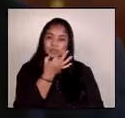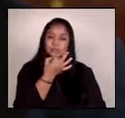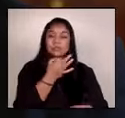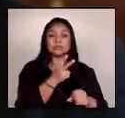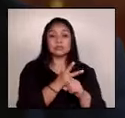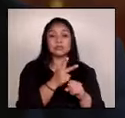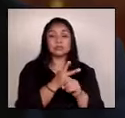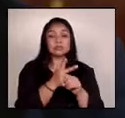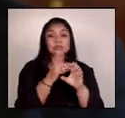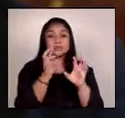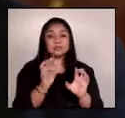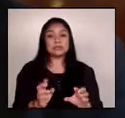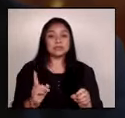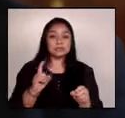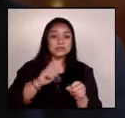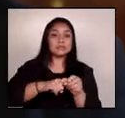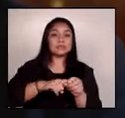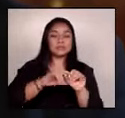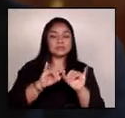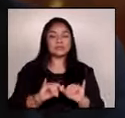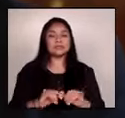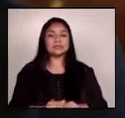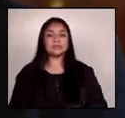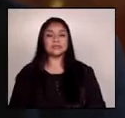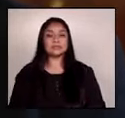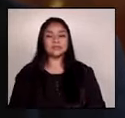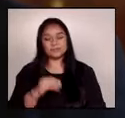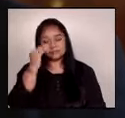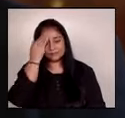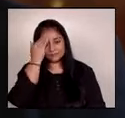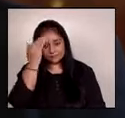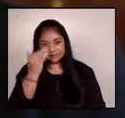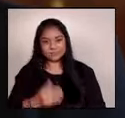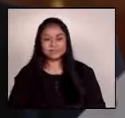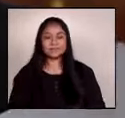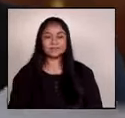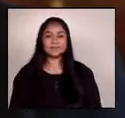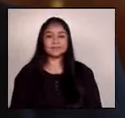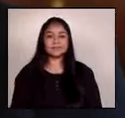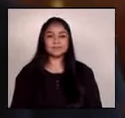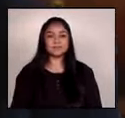que componen este país. Muchas gracias, señor subsecretario.